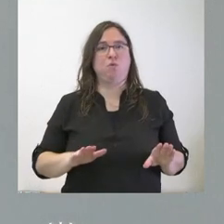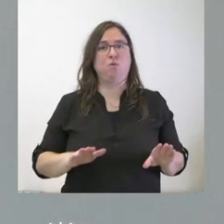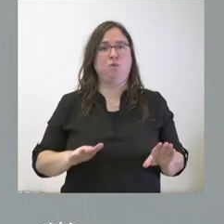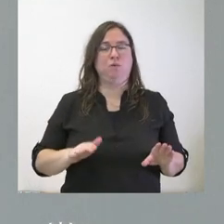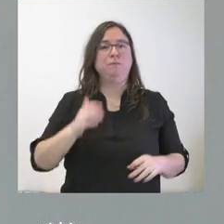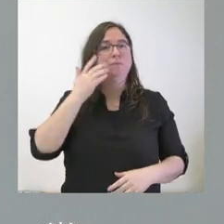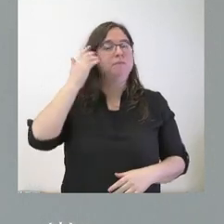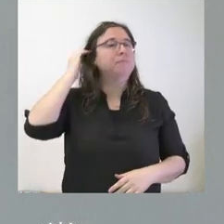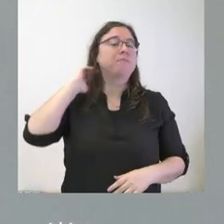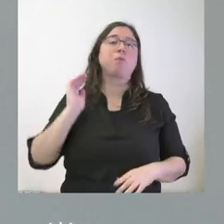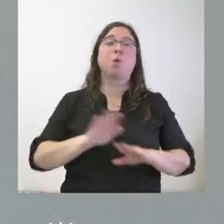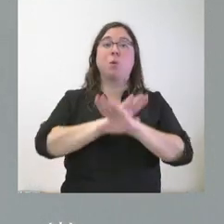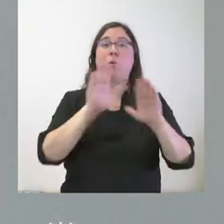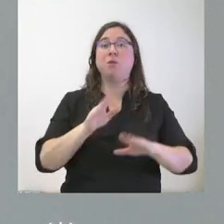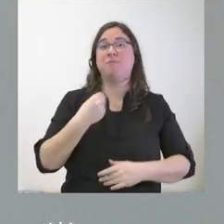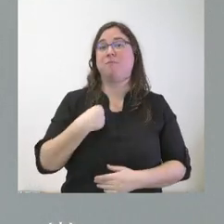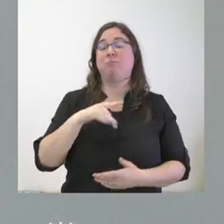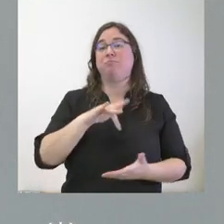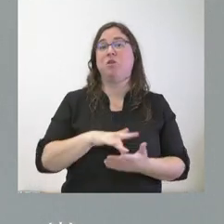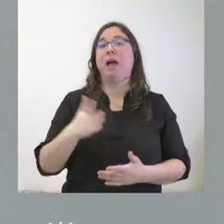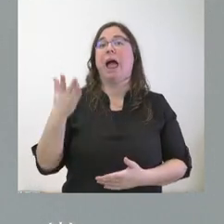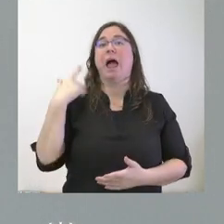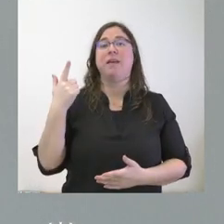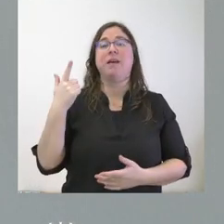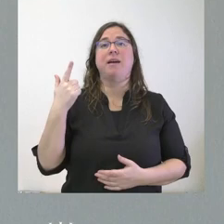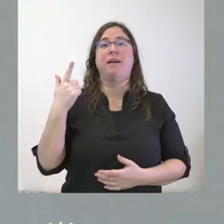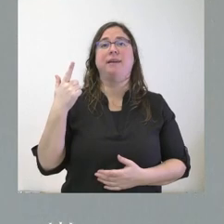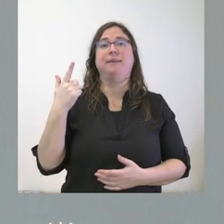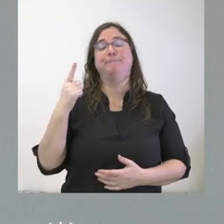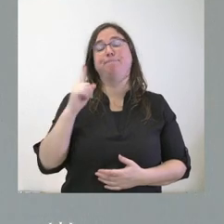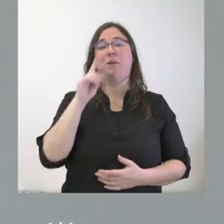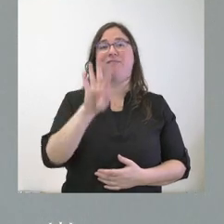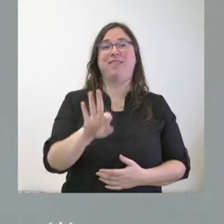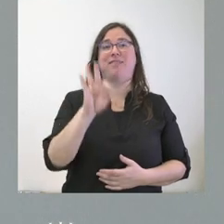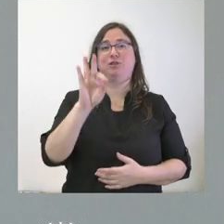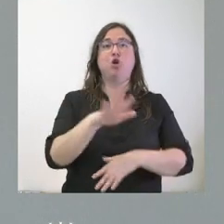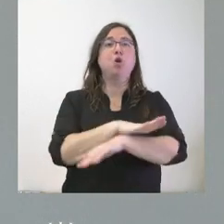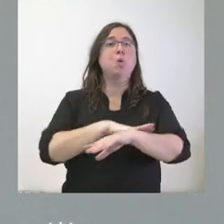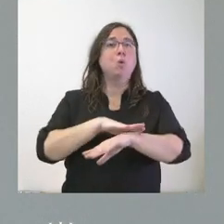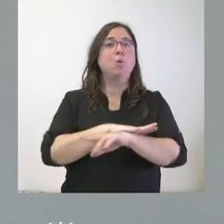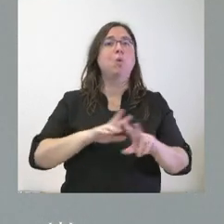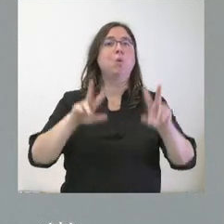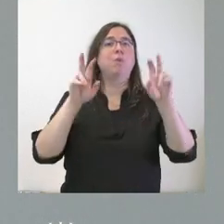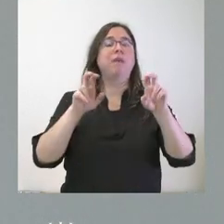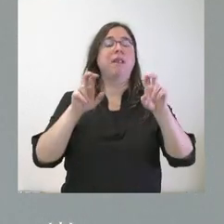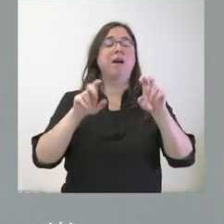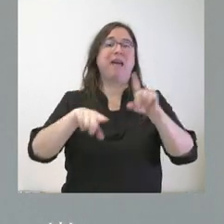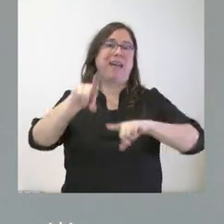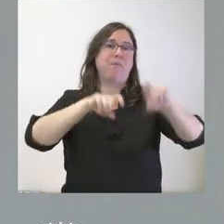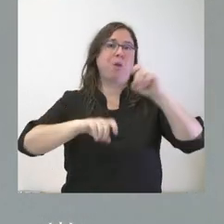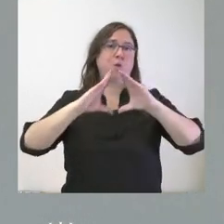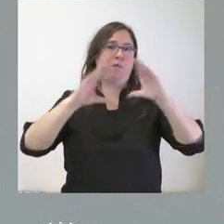quería comentar, y visto que ayer se tomó una primera decisión por parte del Gobierno en torno al ABAU, es que,